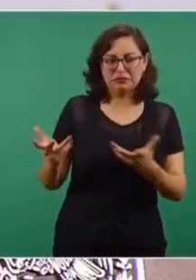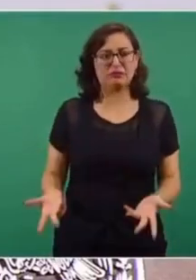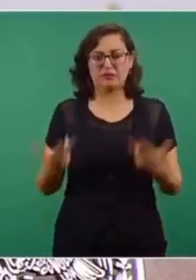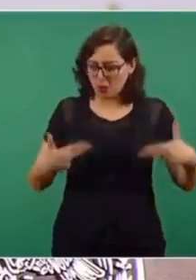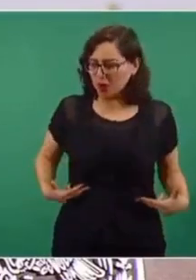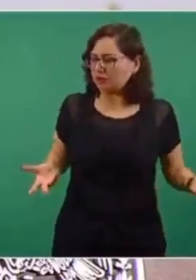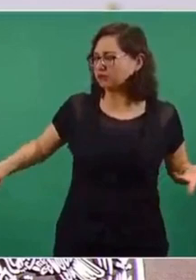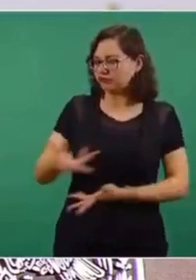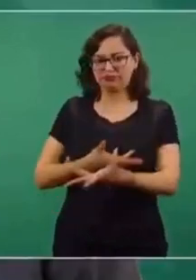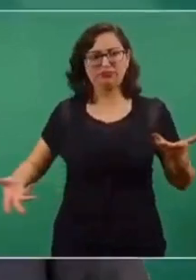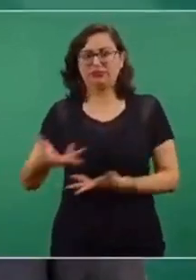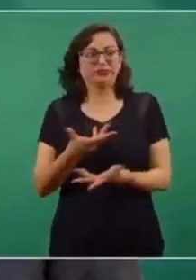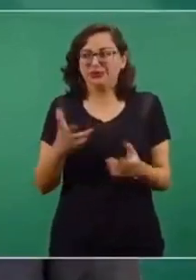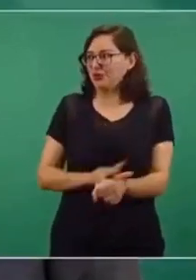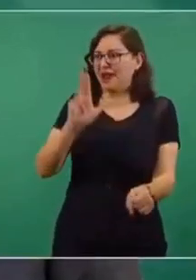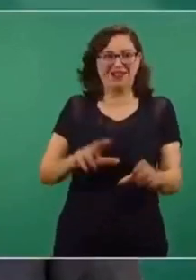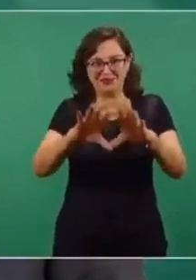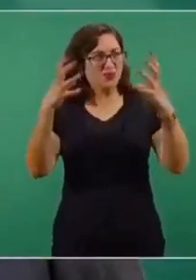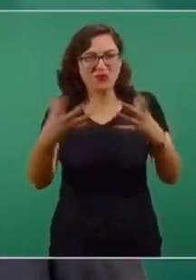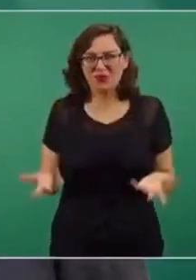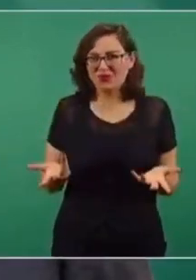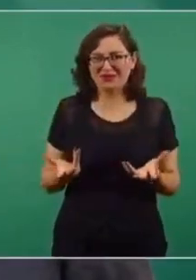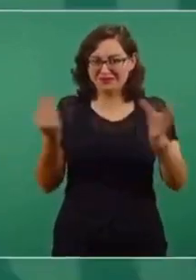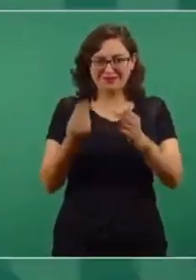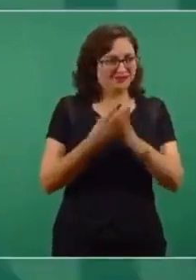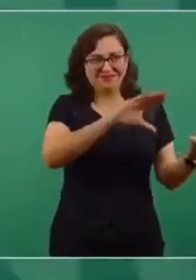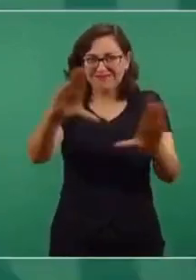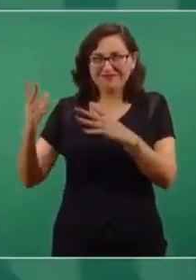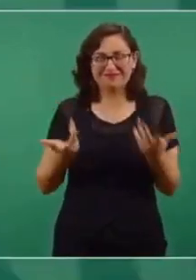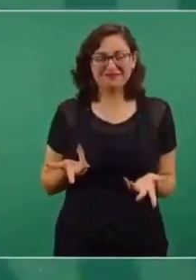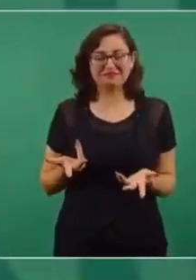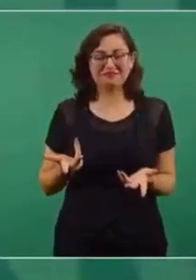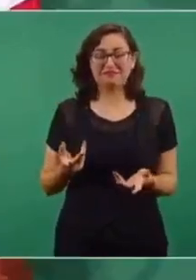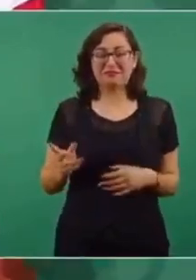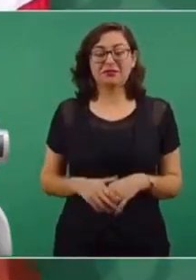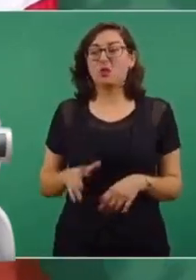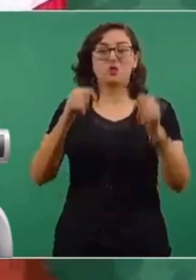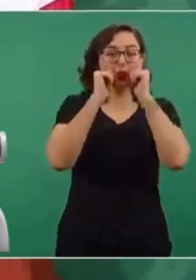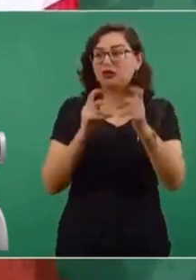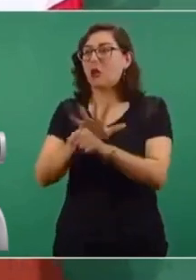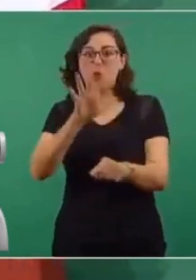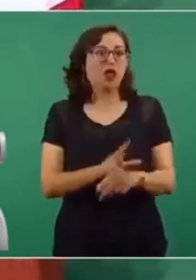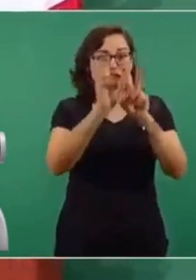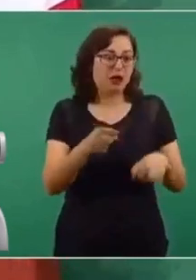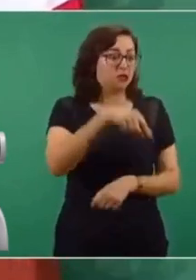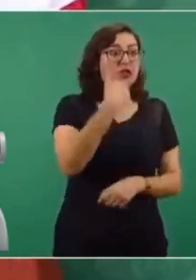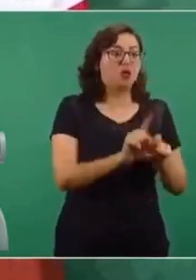Humanismo, tronco común, para que si se llega a ser astronauta, científico,